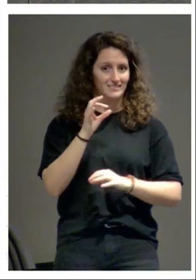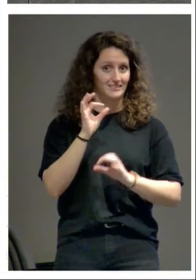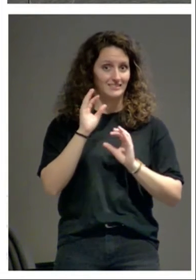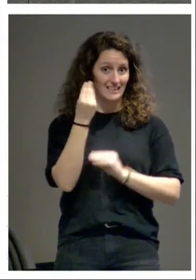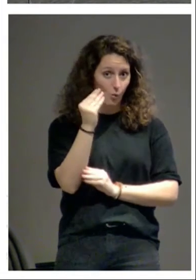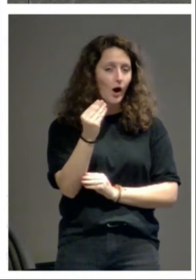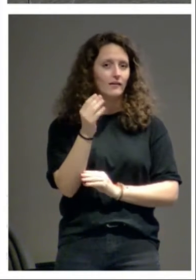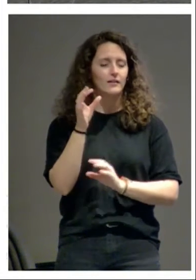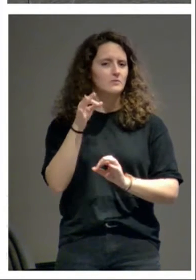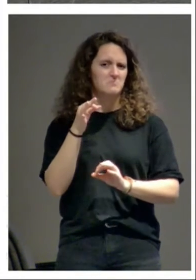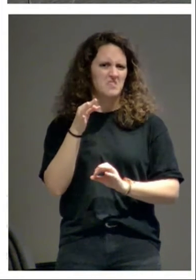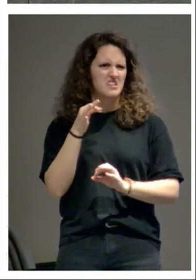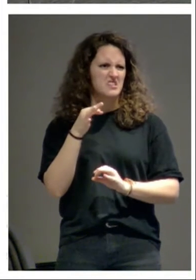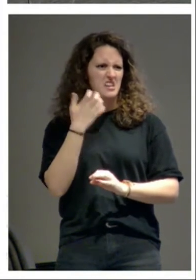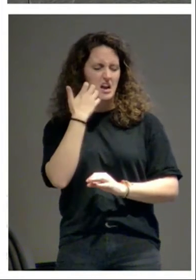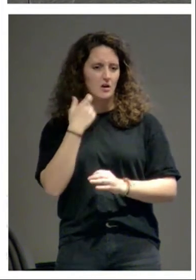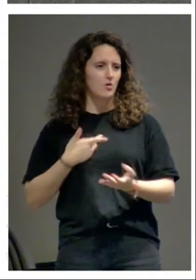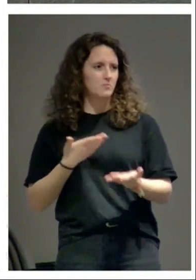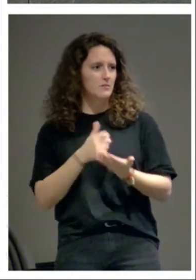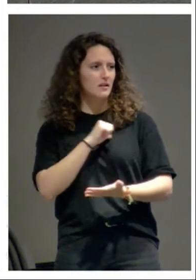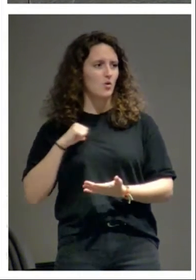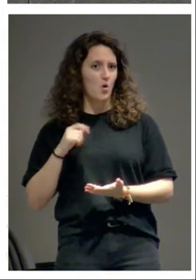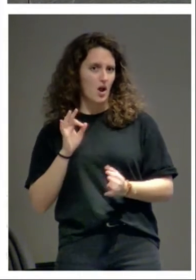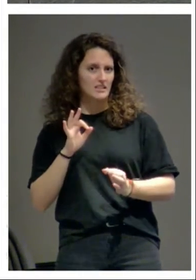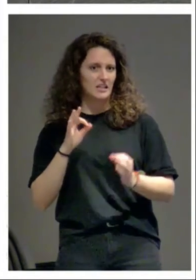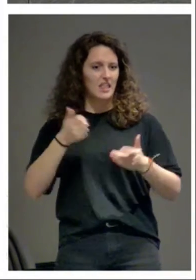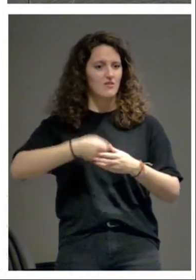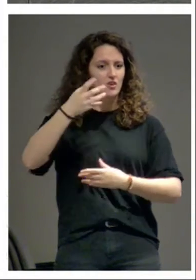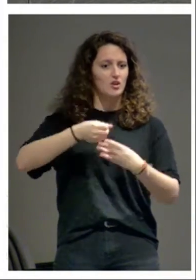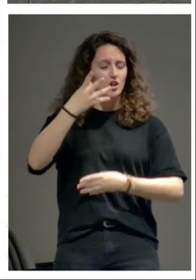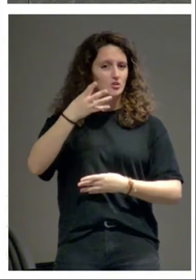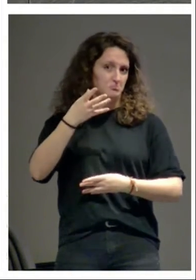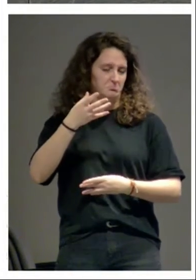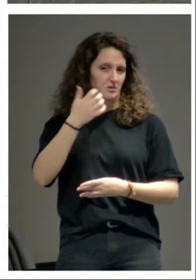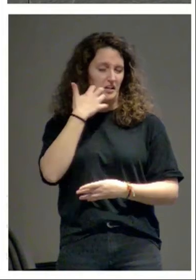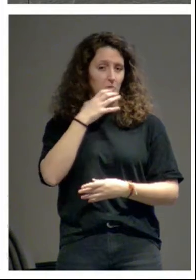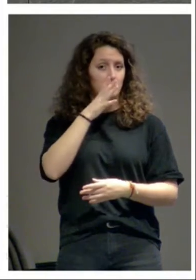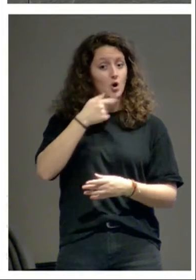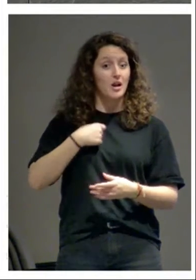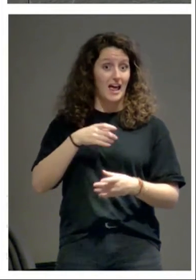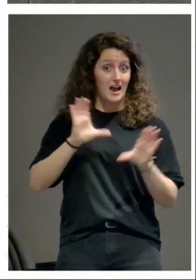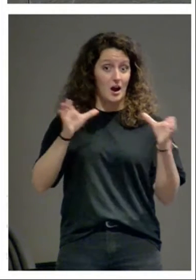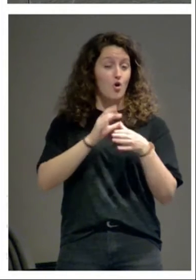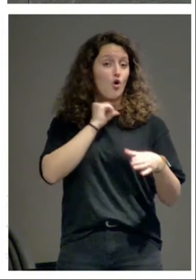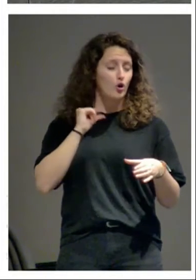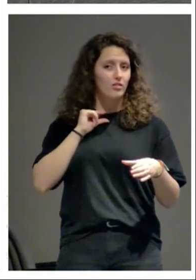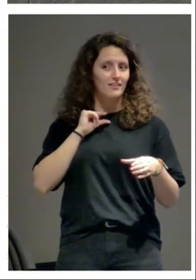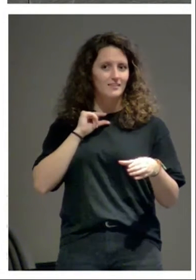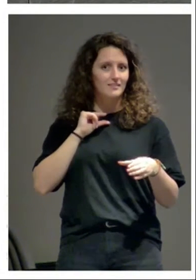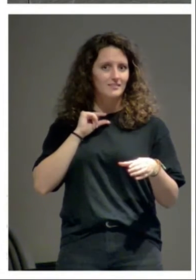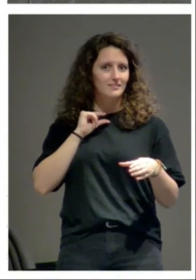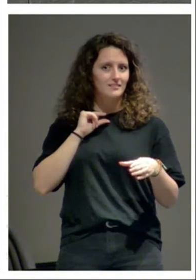misma encarga edificios muy monumentales porque las encomiendas de la orden de San Juan de Jerusalén servían